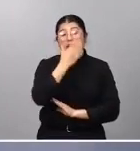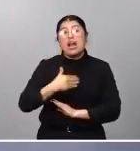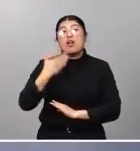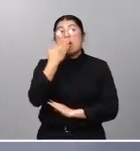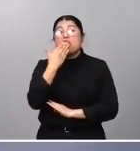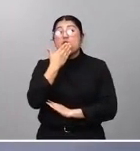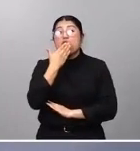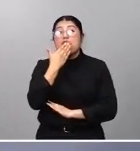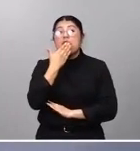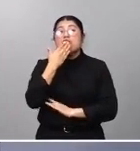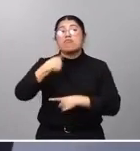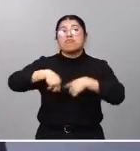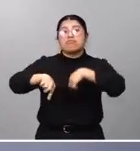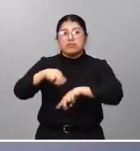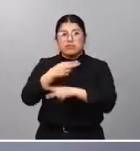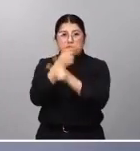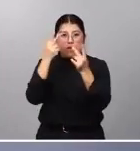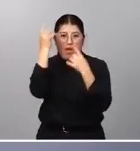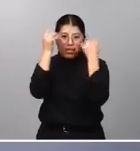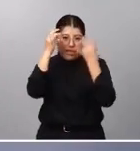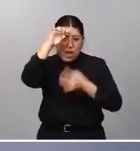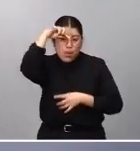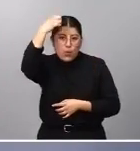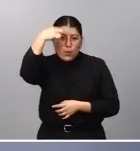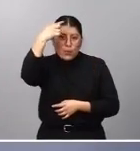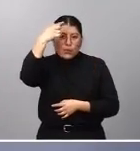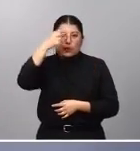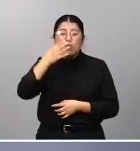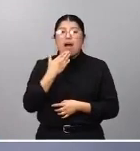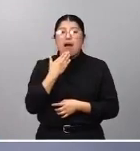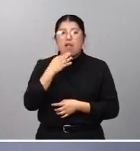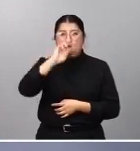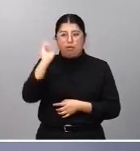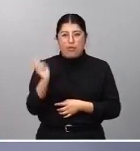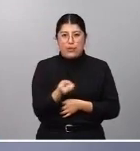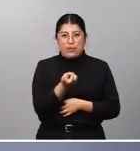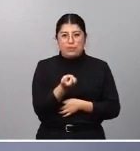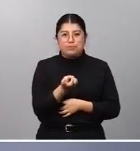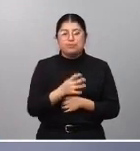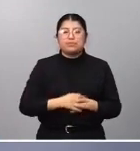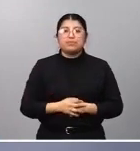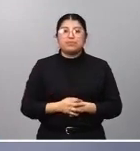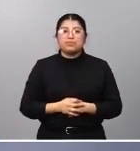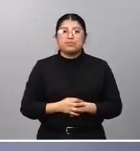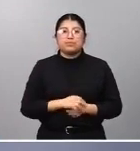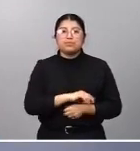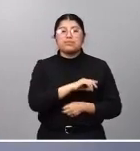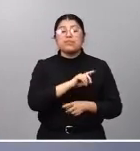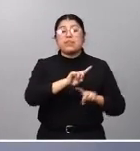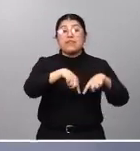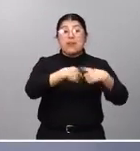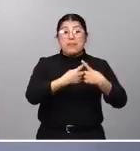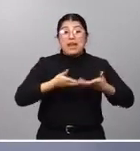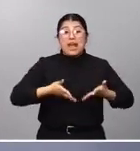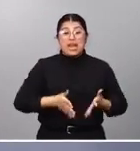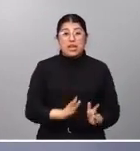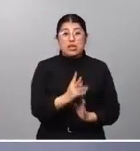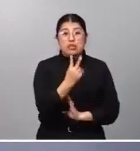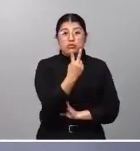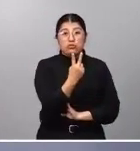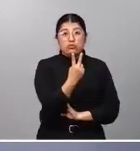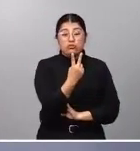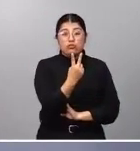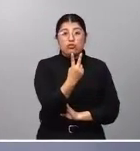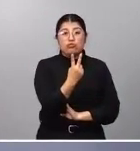educativos, transporte público, actividades culturales y de ocio, y en las familias a partir de dos hijos, un trato